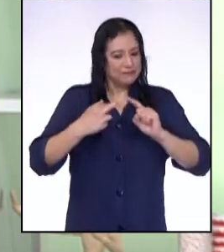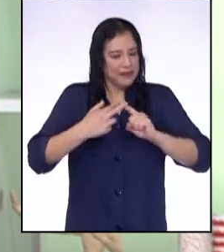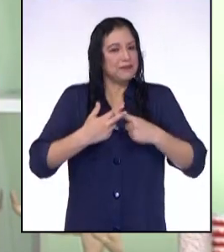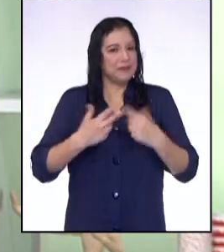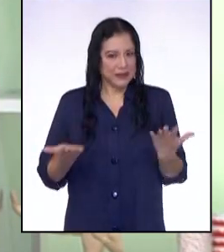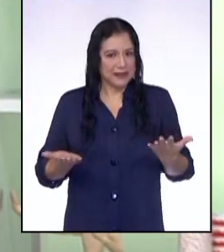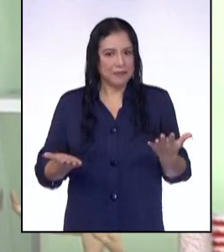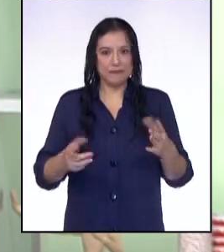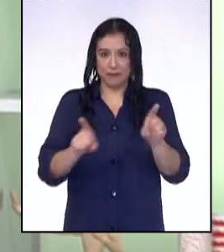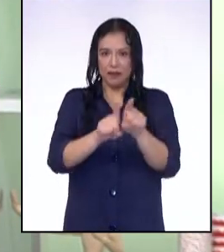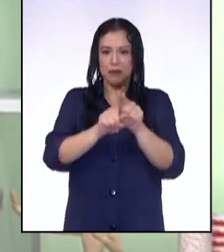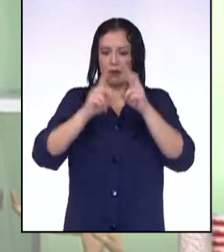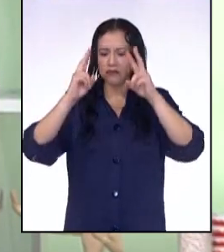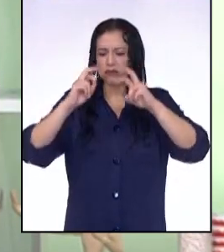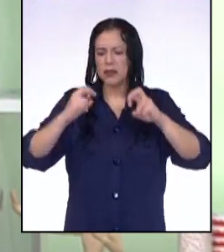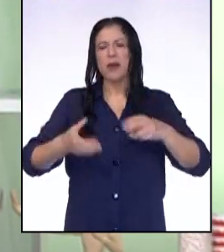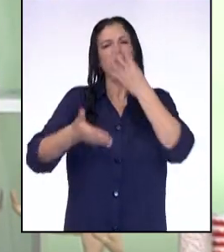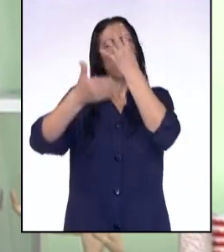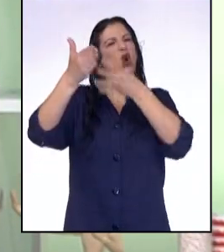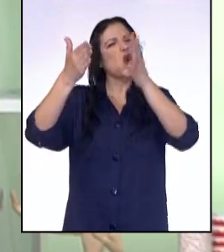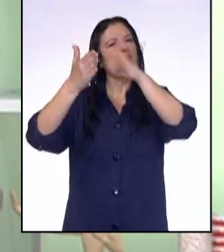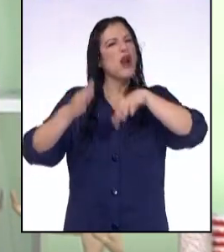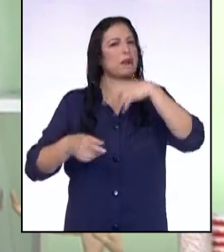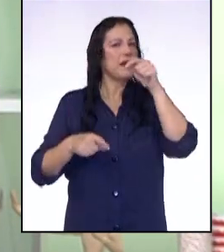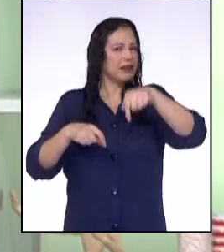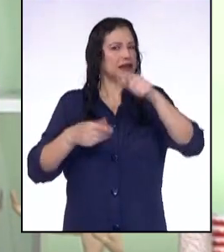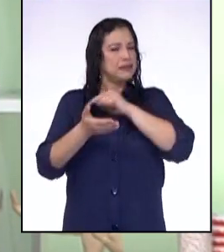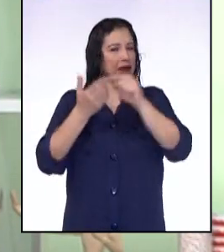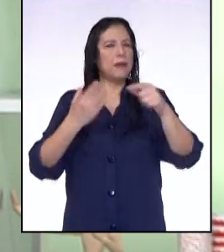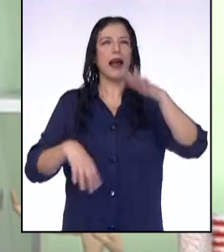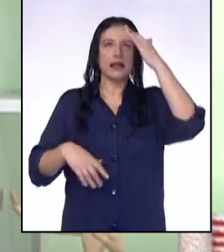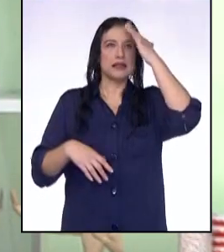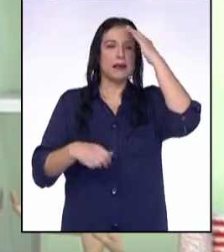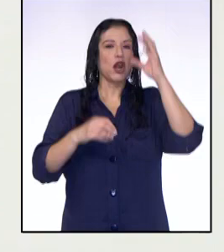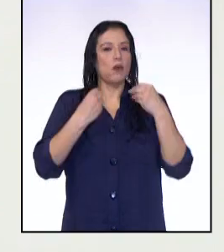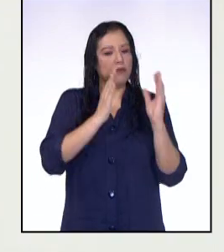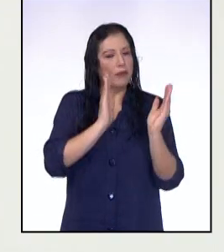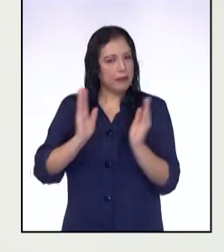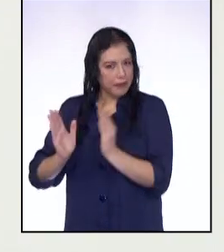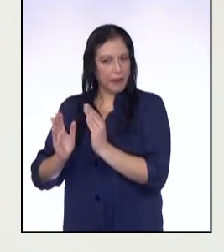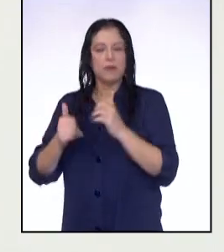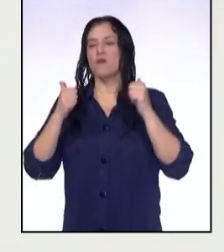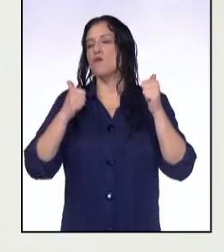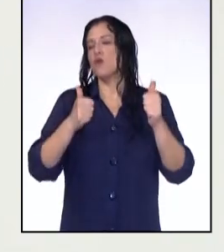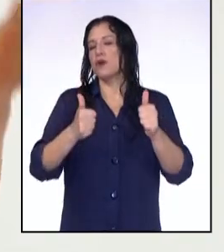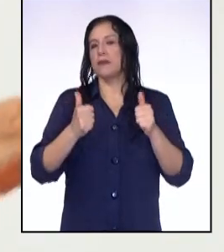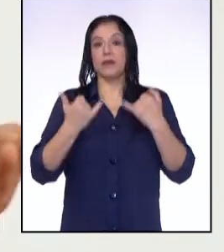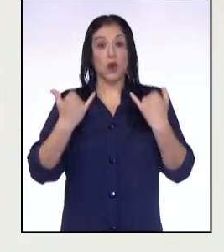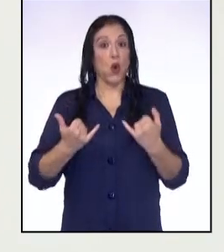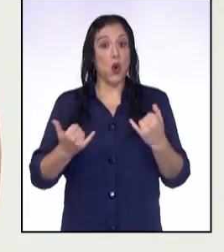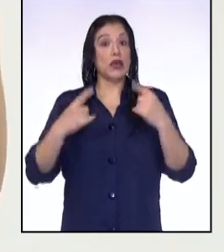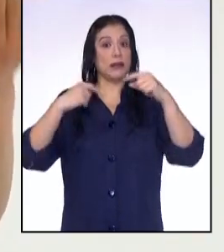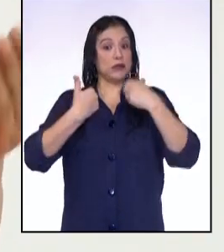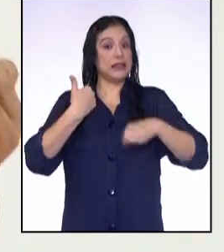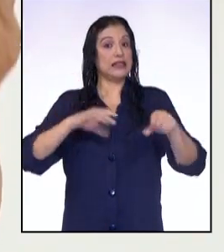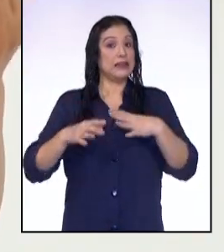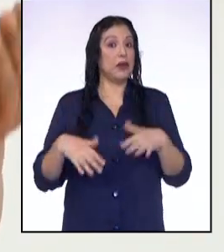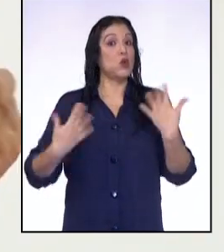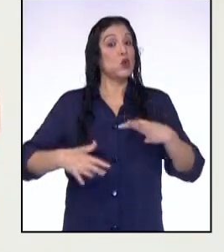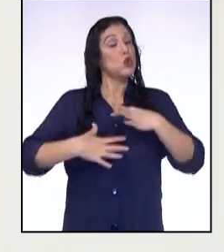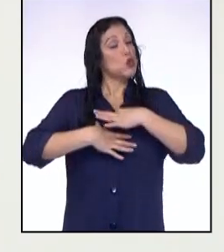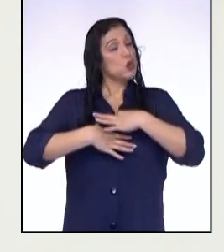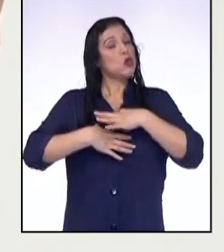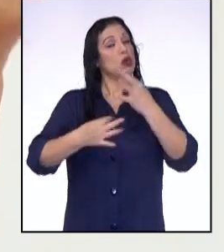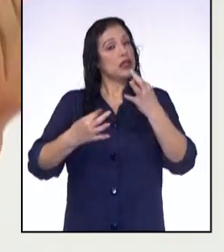profesora. También revisamos el cronograma de esta semana para estar bien organizados. Bien. Hoy tenemos actividades muy